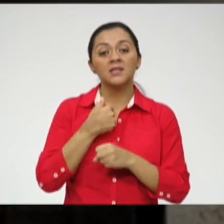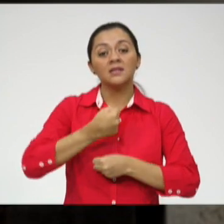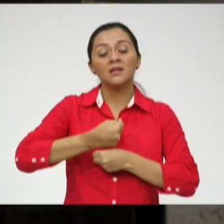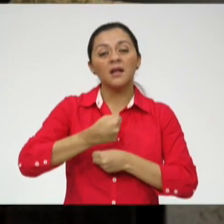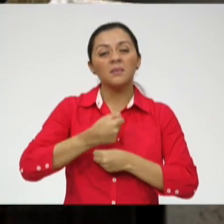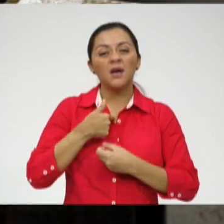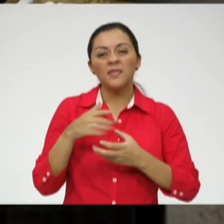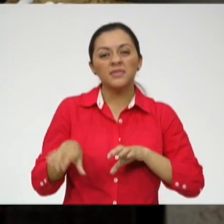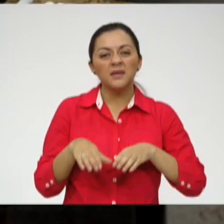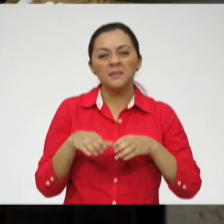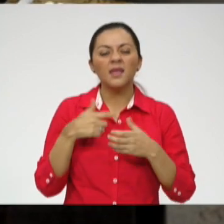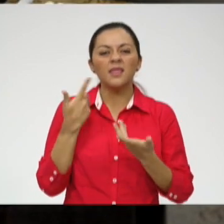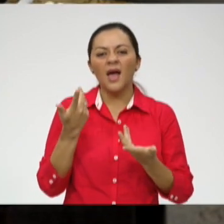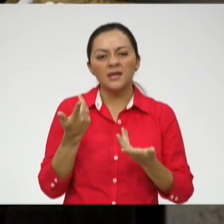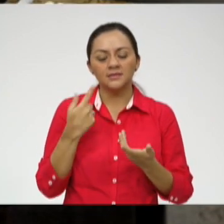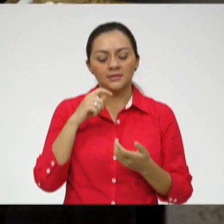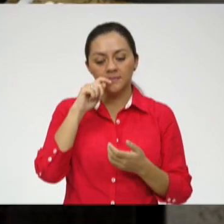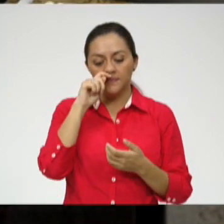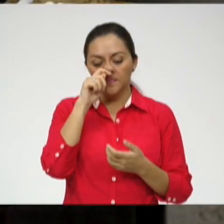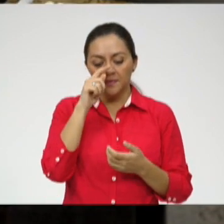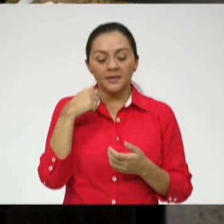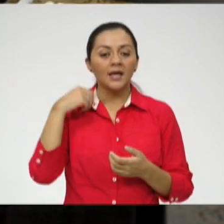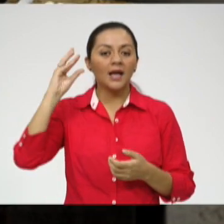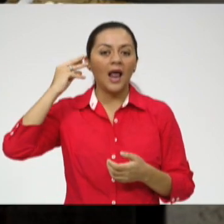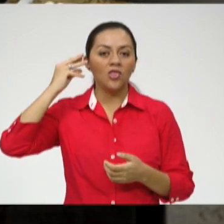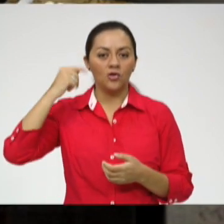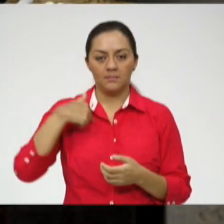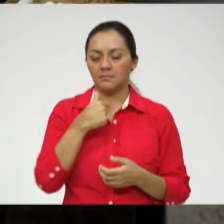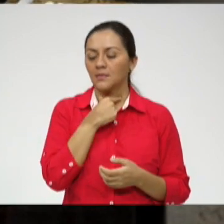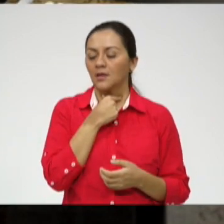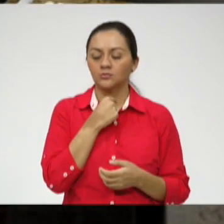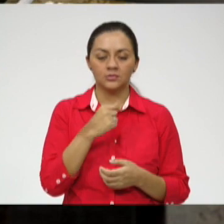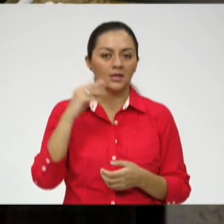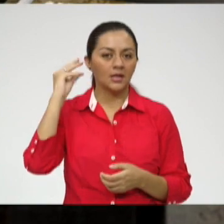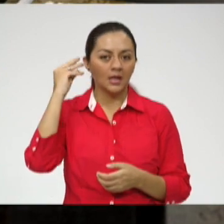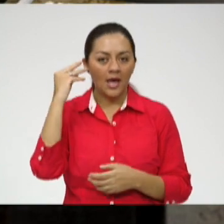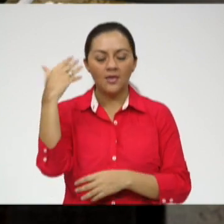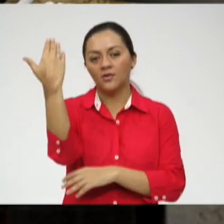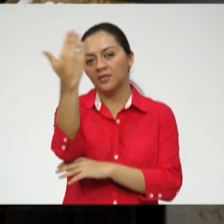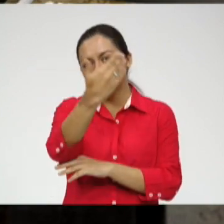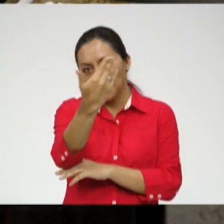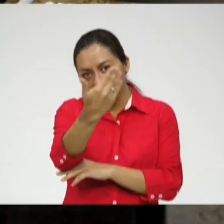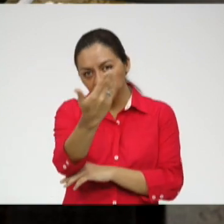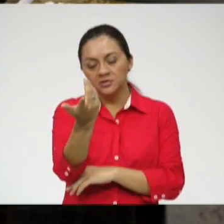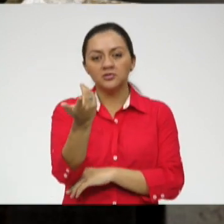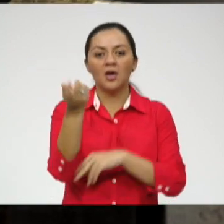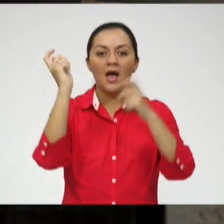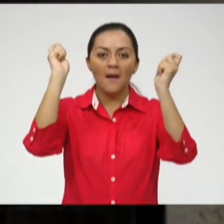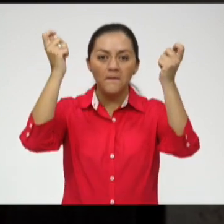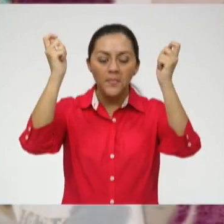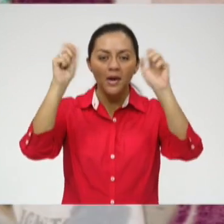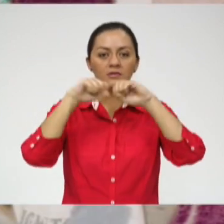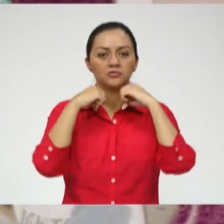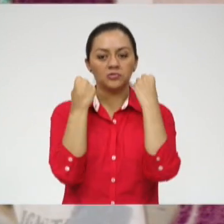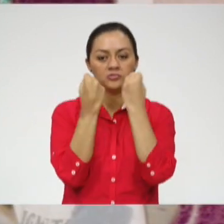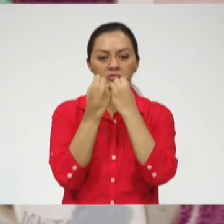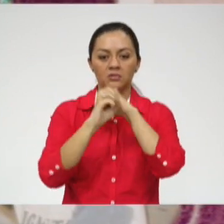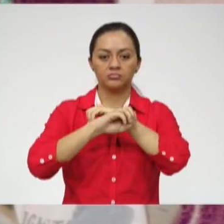es grabar para la radio, para la televisión, hacer campañas sociales.